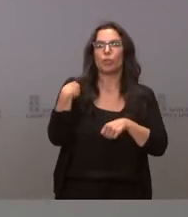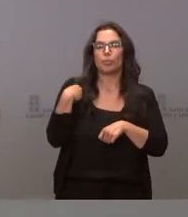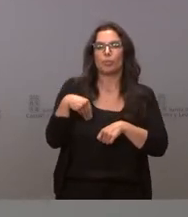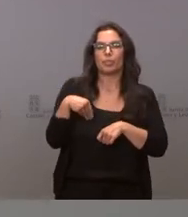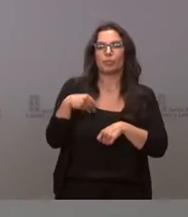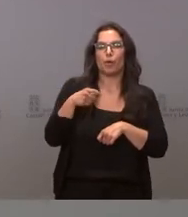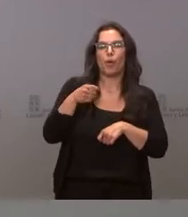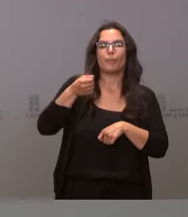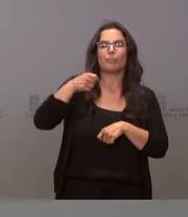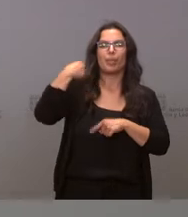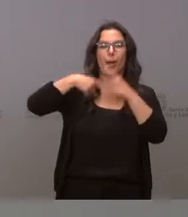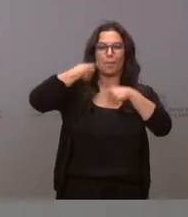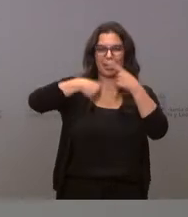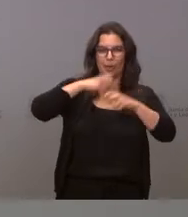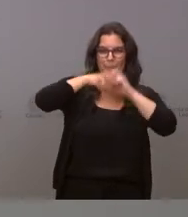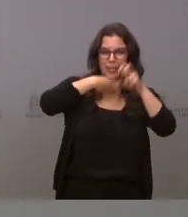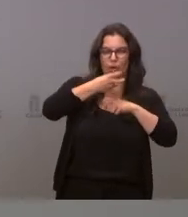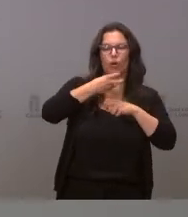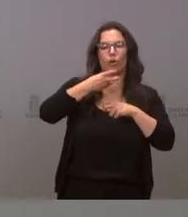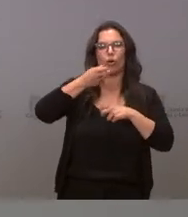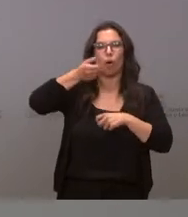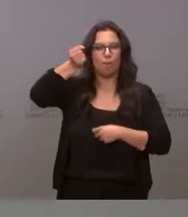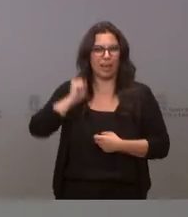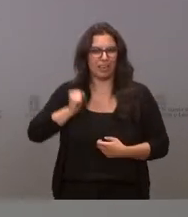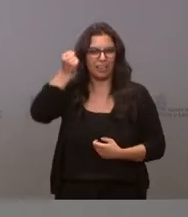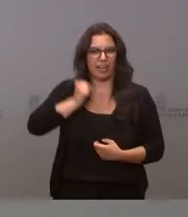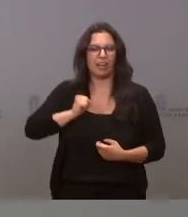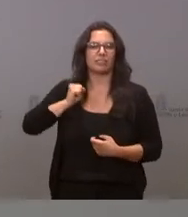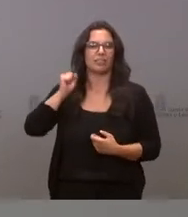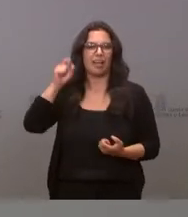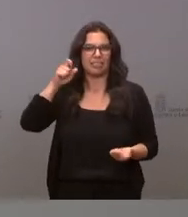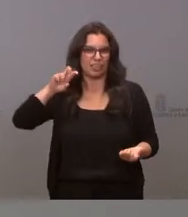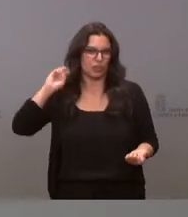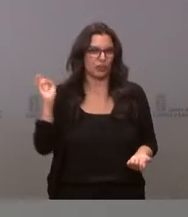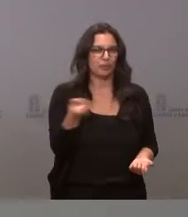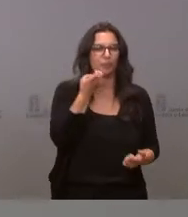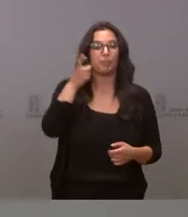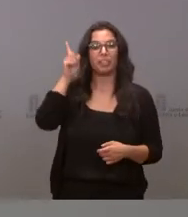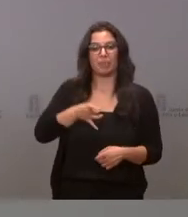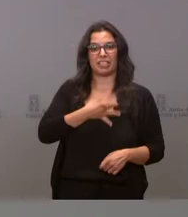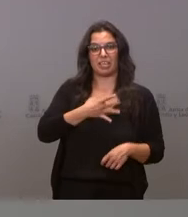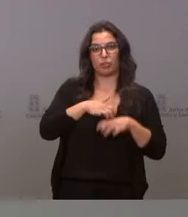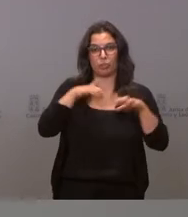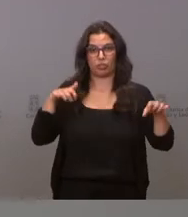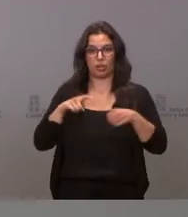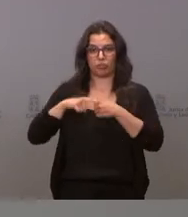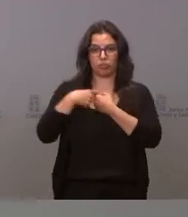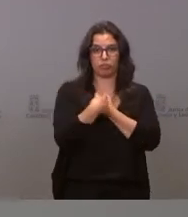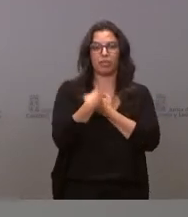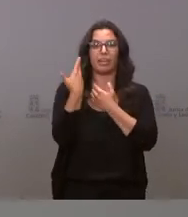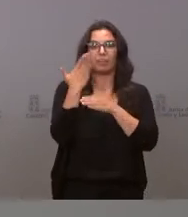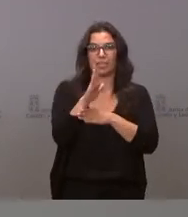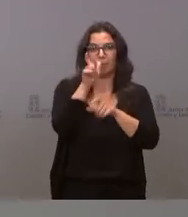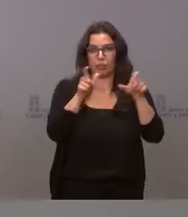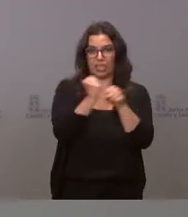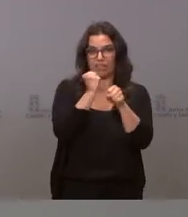máquinas, los alumnos de juego, los casinos en Castilla y León. También hay una representación de los sindicatos mayoritarios en representación de los trabajadores de este sector,